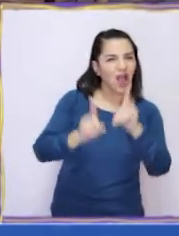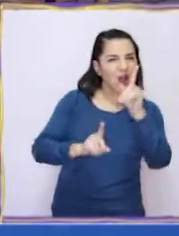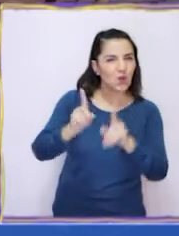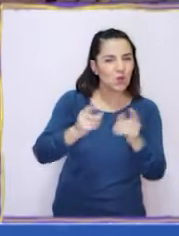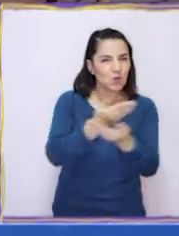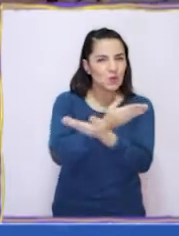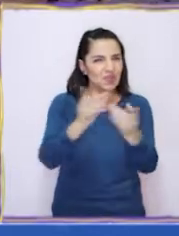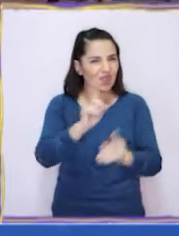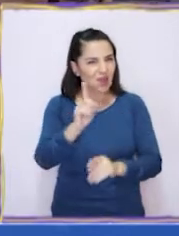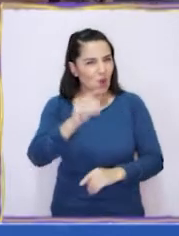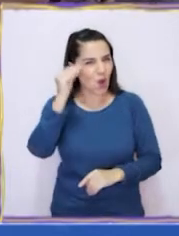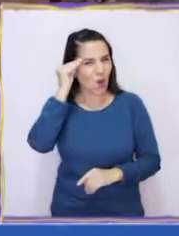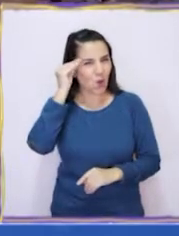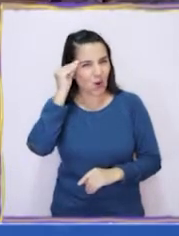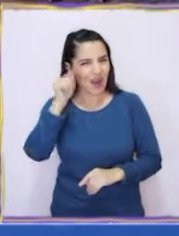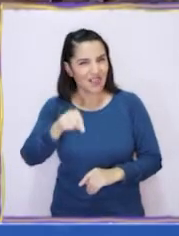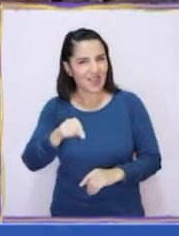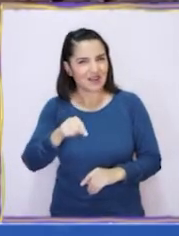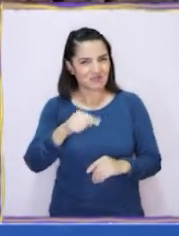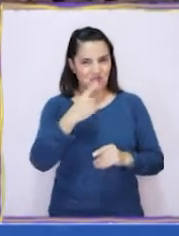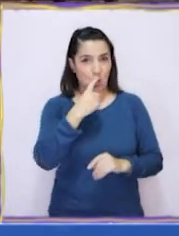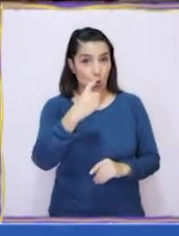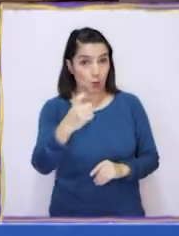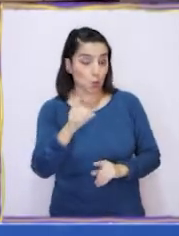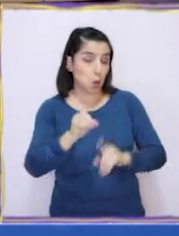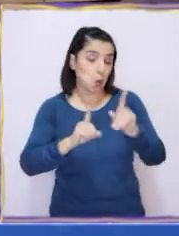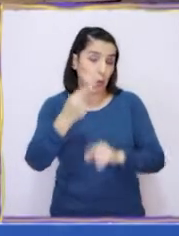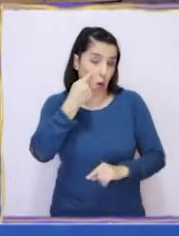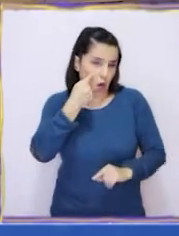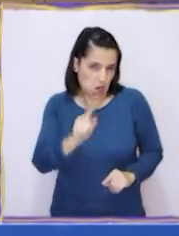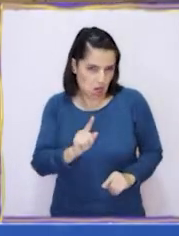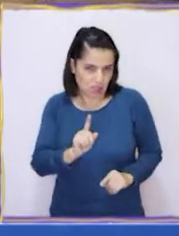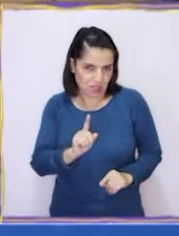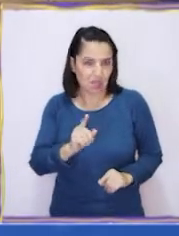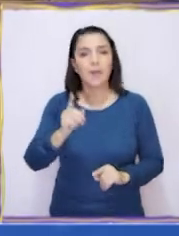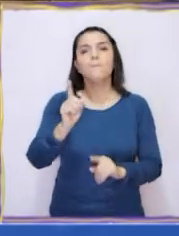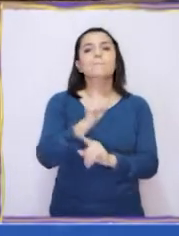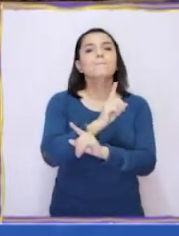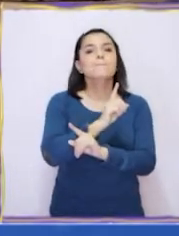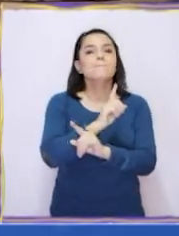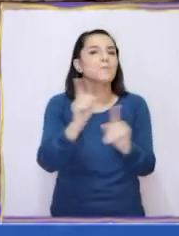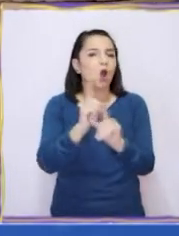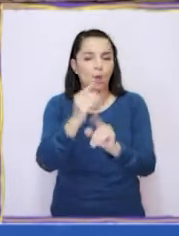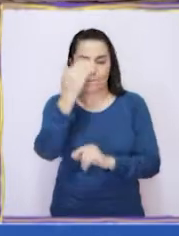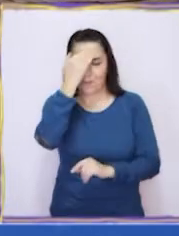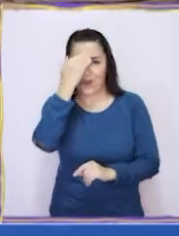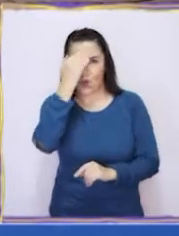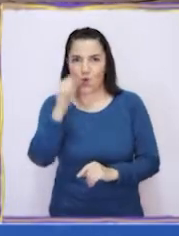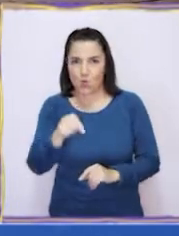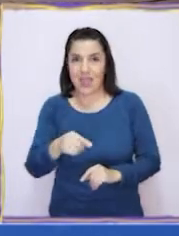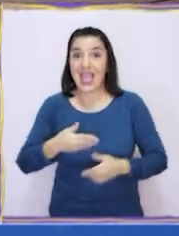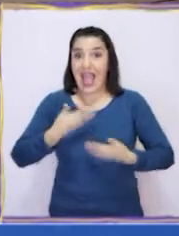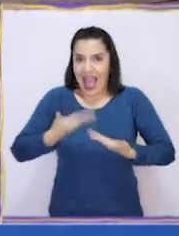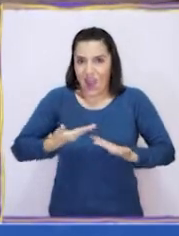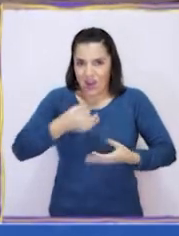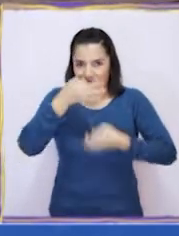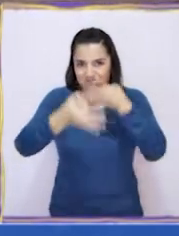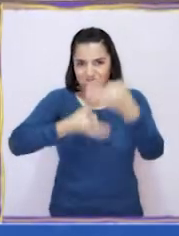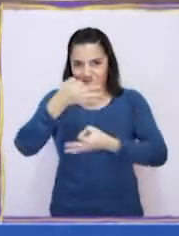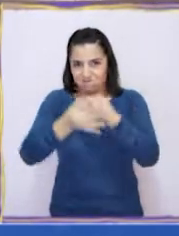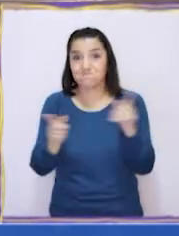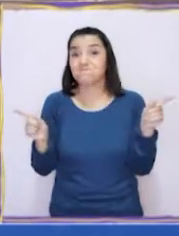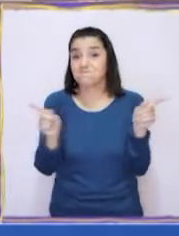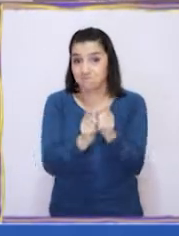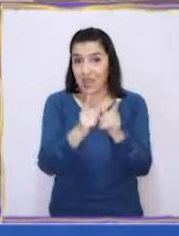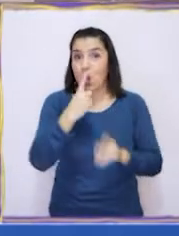algunos de ustedes no se acuerdan muy bien de la historia o incluso no la conocen. Pero no se preocupen porque ahora les haré un breve